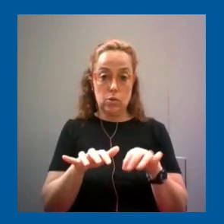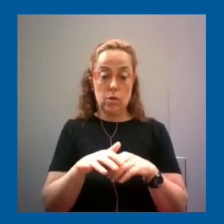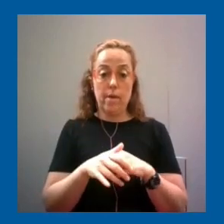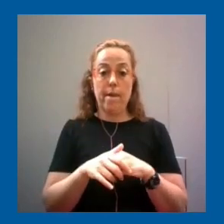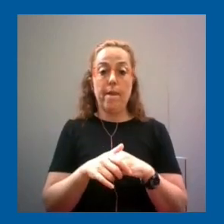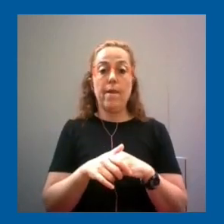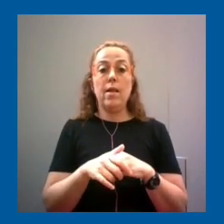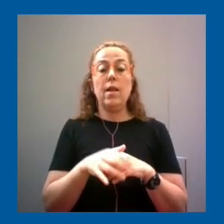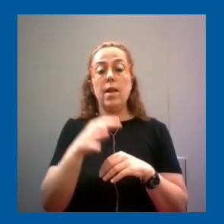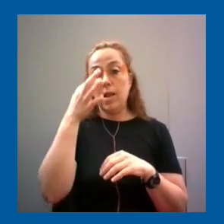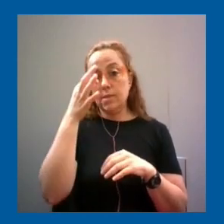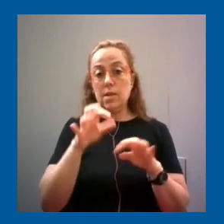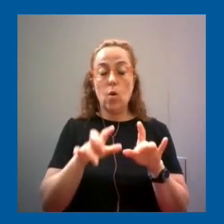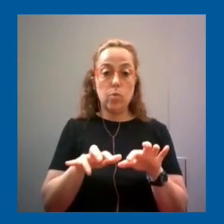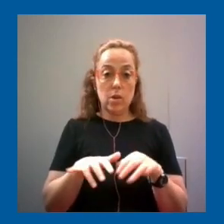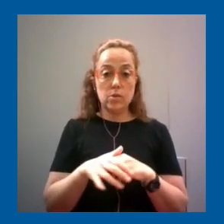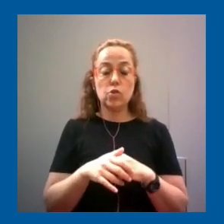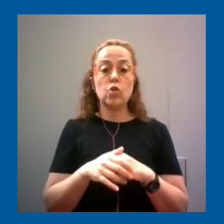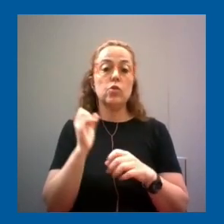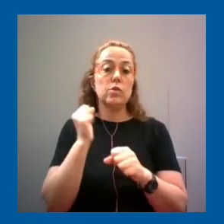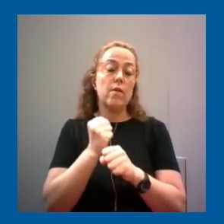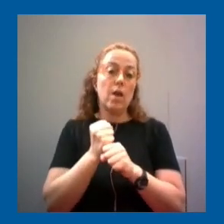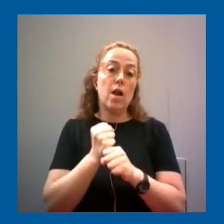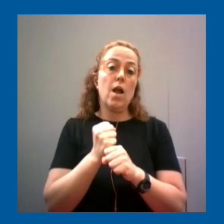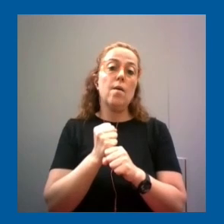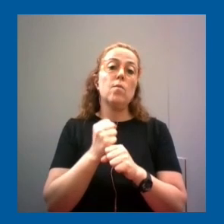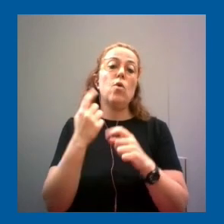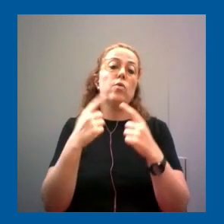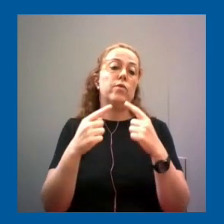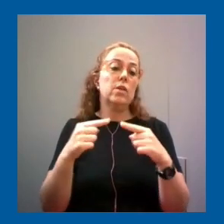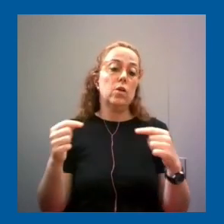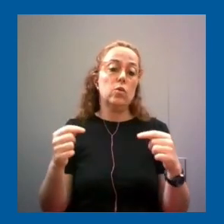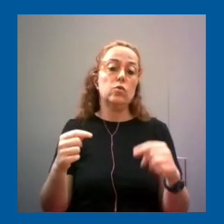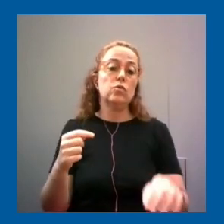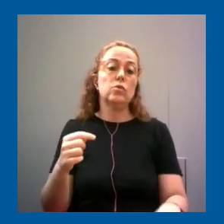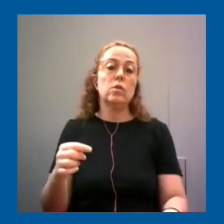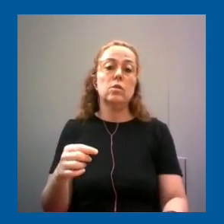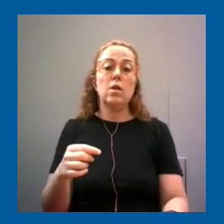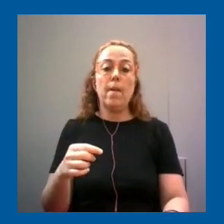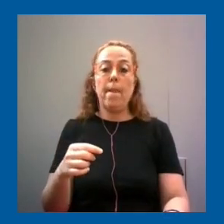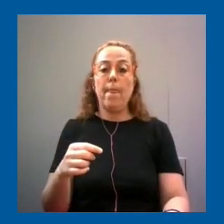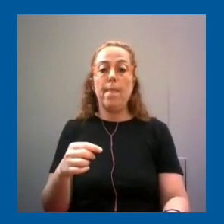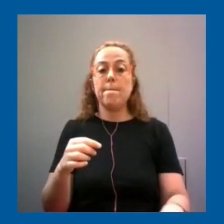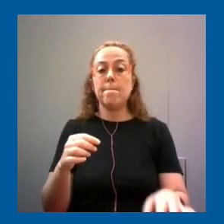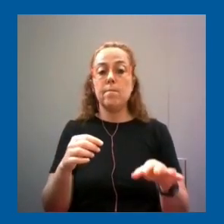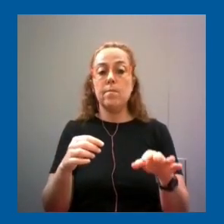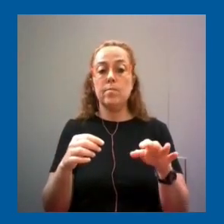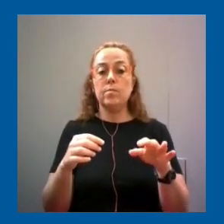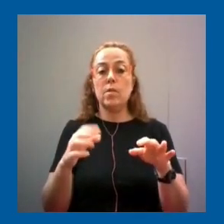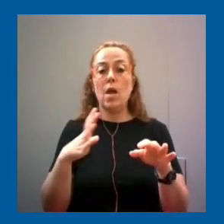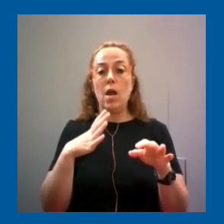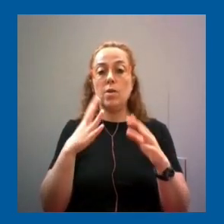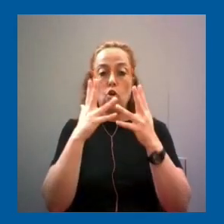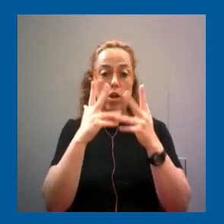computación se trabaja con determinados marcos, hay marcos de referencia de muchas organizaciones,